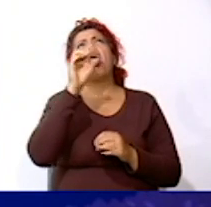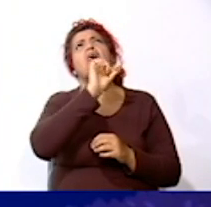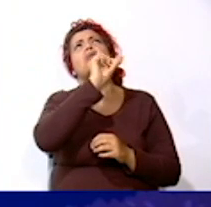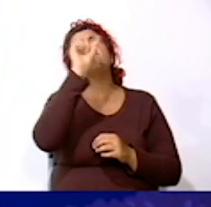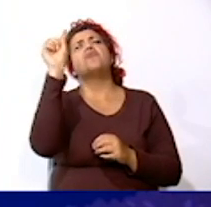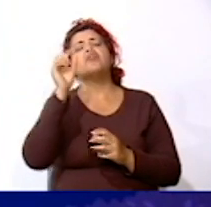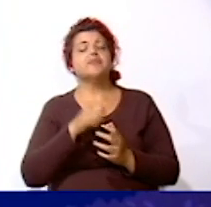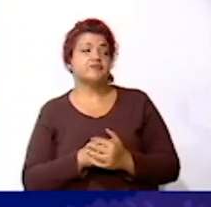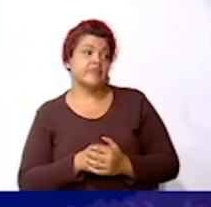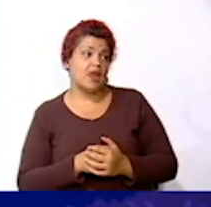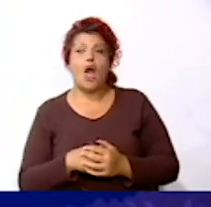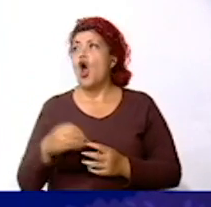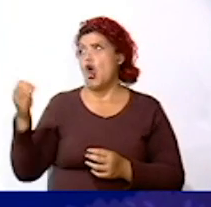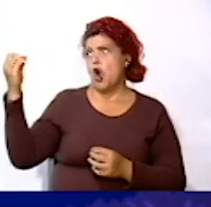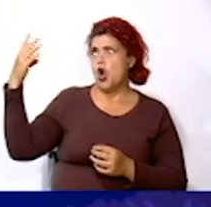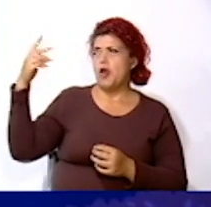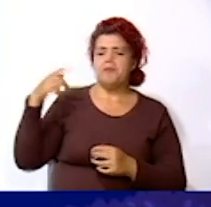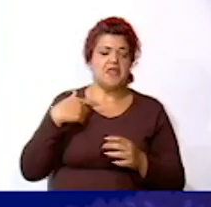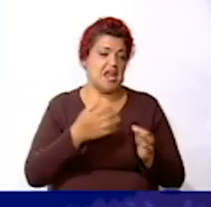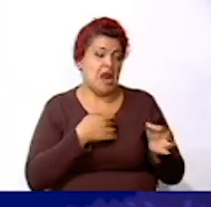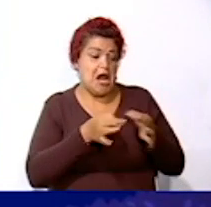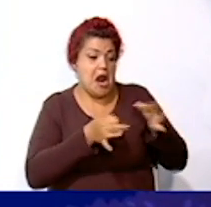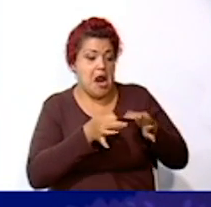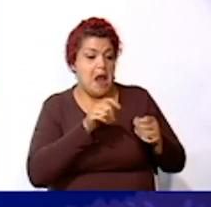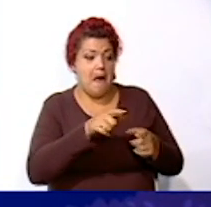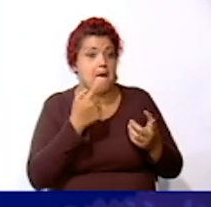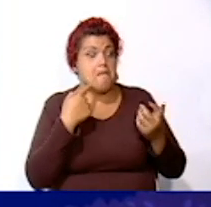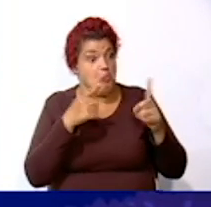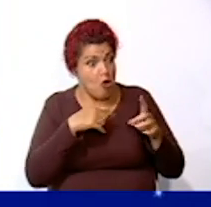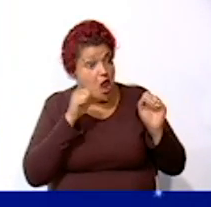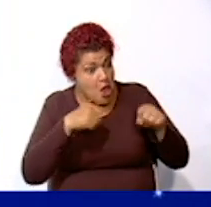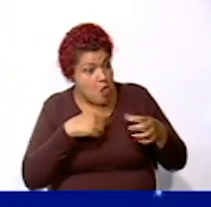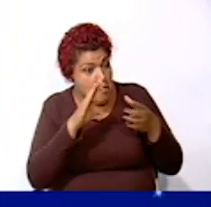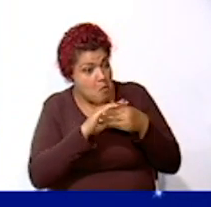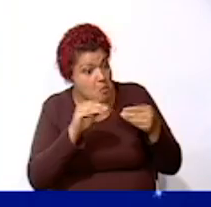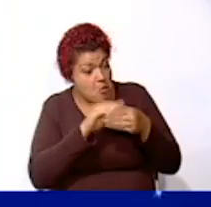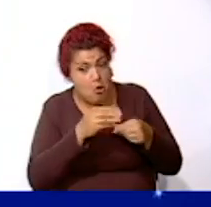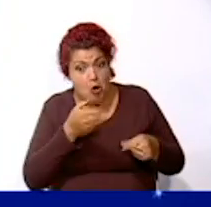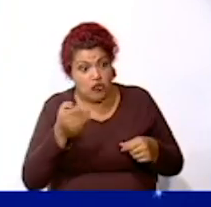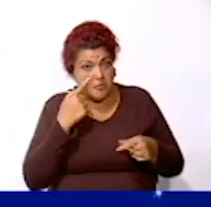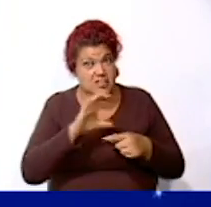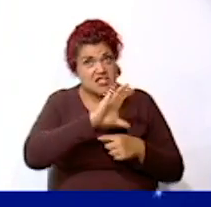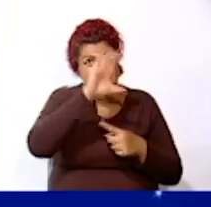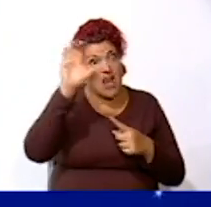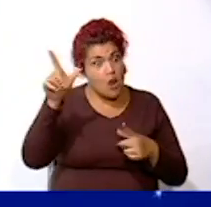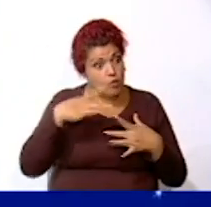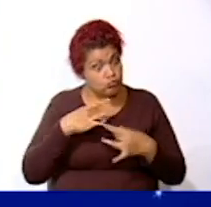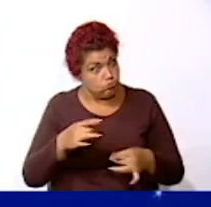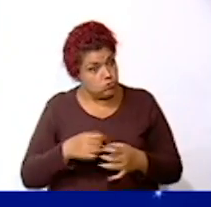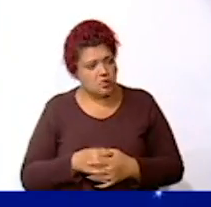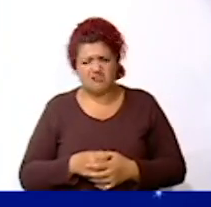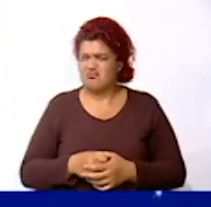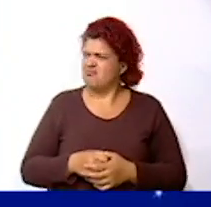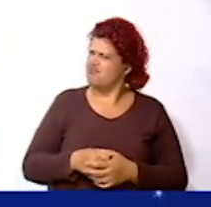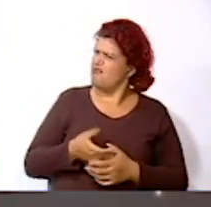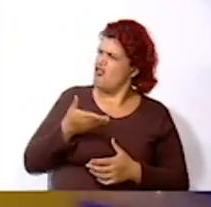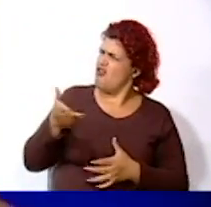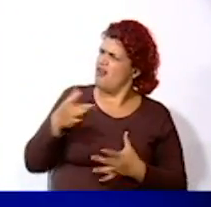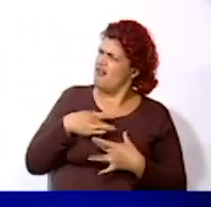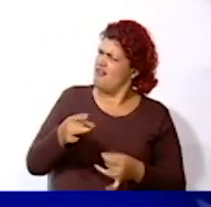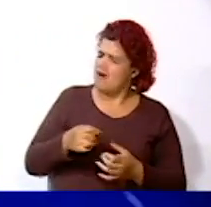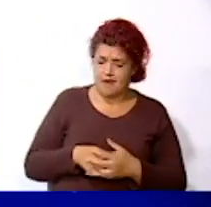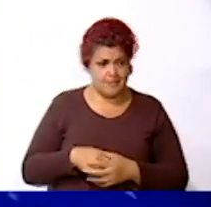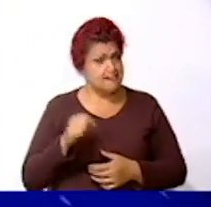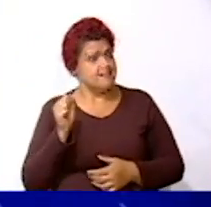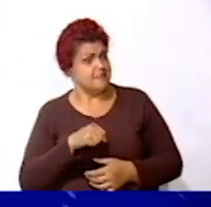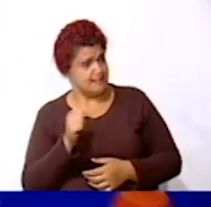esperas Que pase una Te puedo contar Cosas muy fascinantes Que ocurren en el cielo ¿Cosas Fascinantes? Ajá